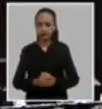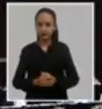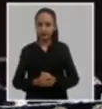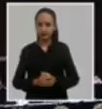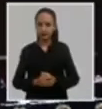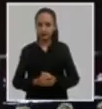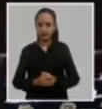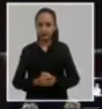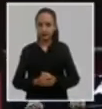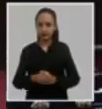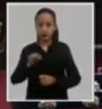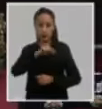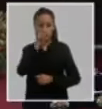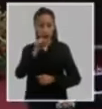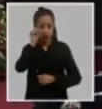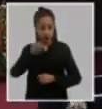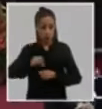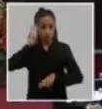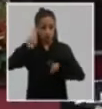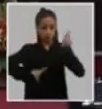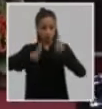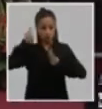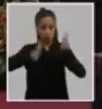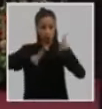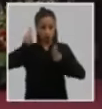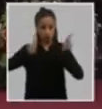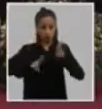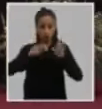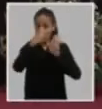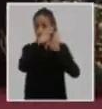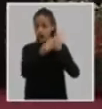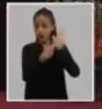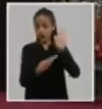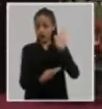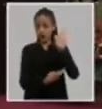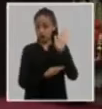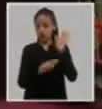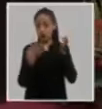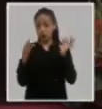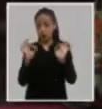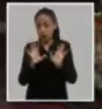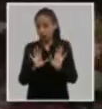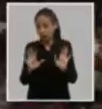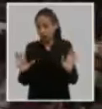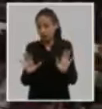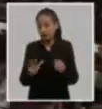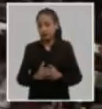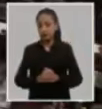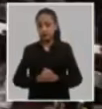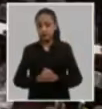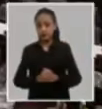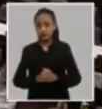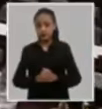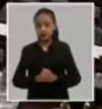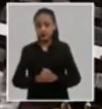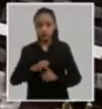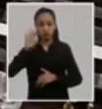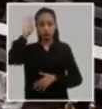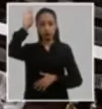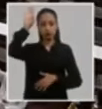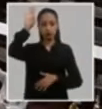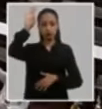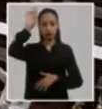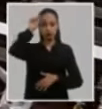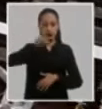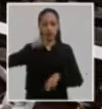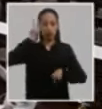los que estén de acuerdo con la resolución y que el documento ya que es el que de cuadro que levanten la